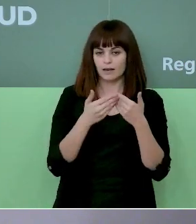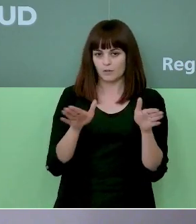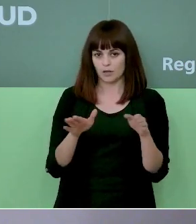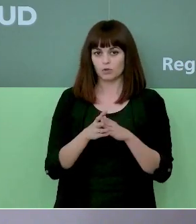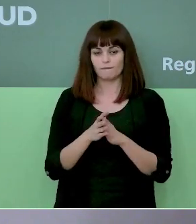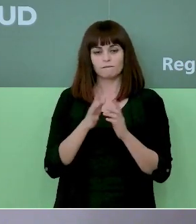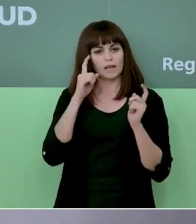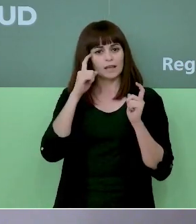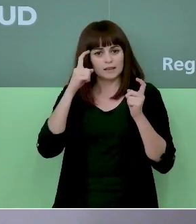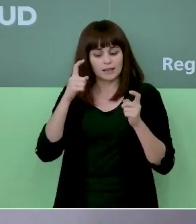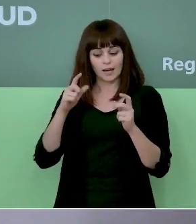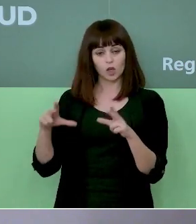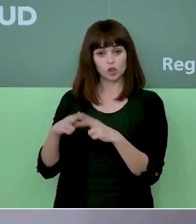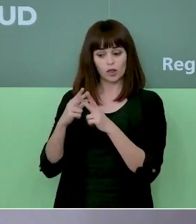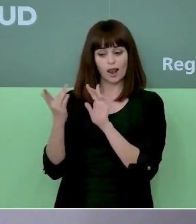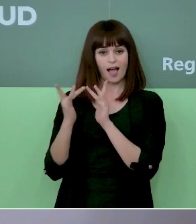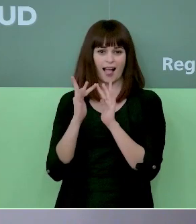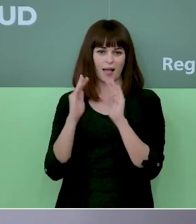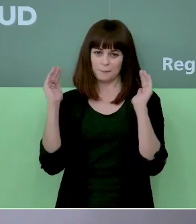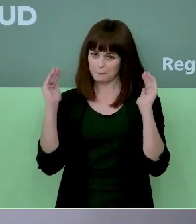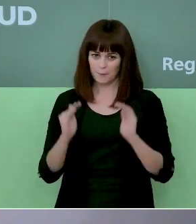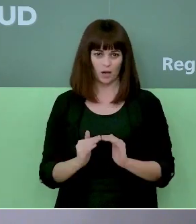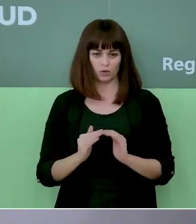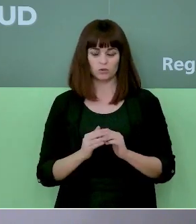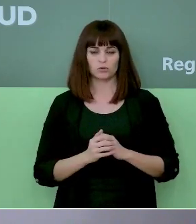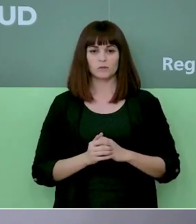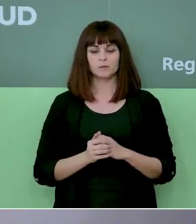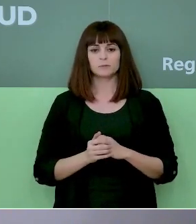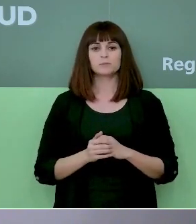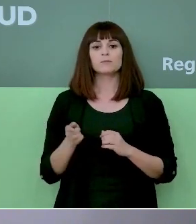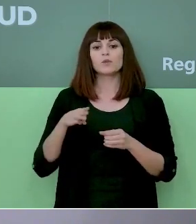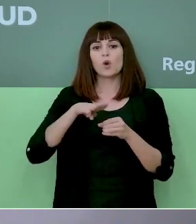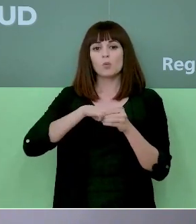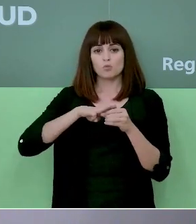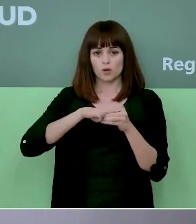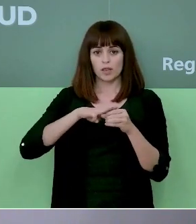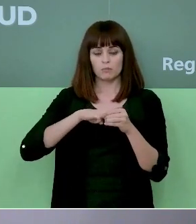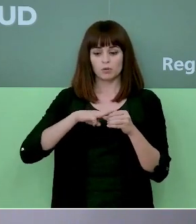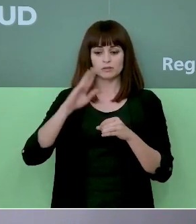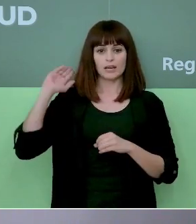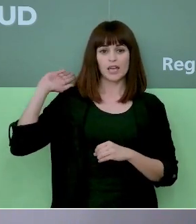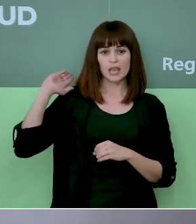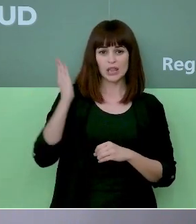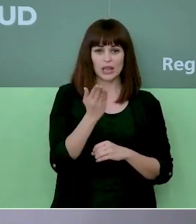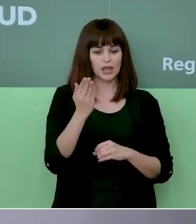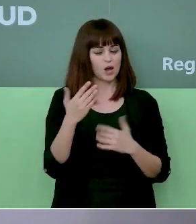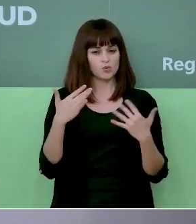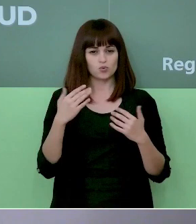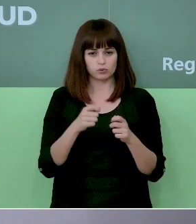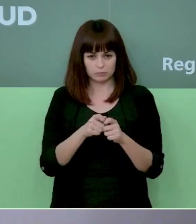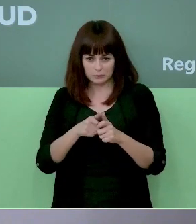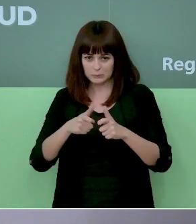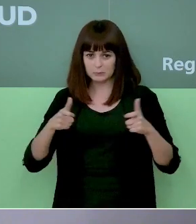de reducir al límite la interacción social. Esta medida es de aplicación en los municipios que registran una tasa de incidencia especialmente alta,